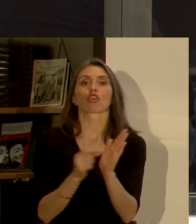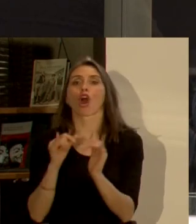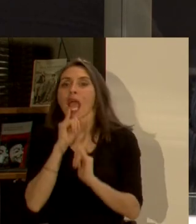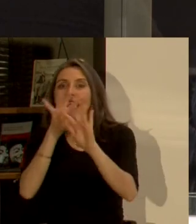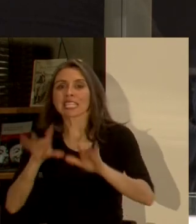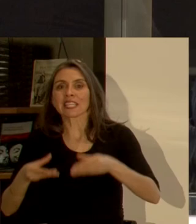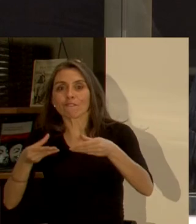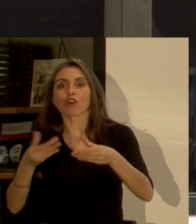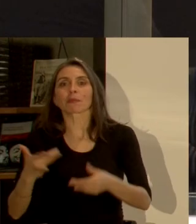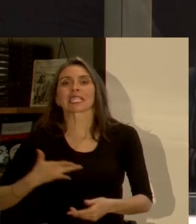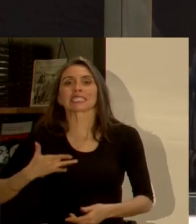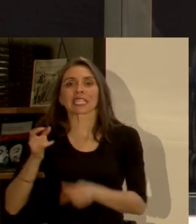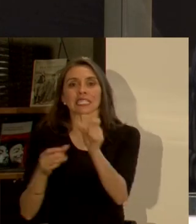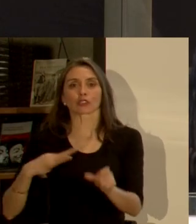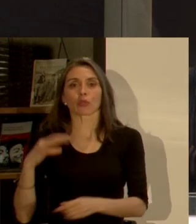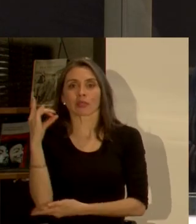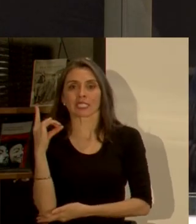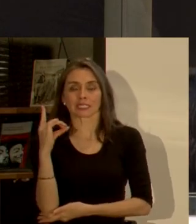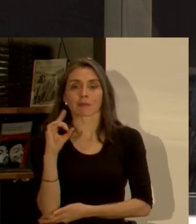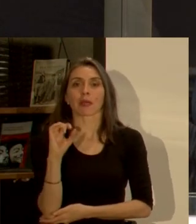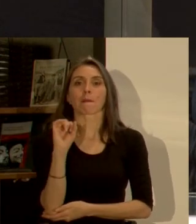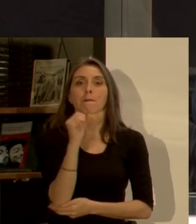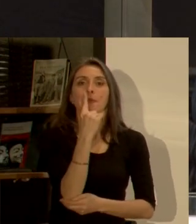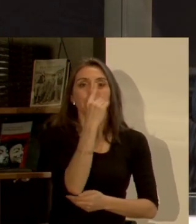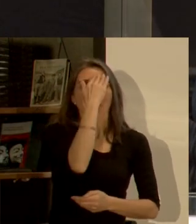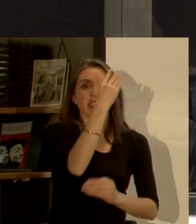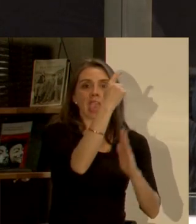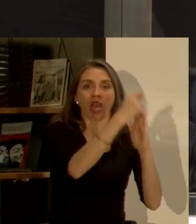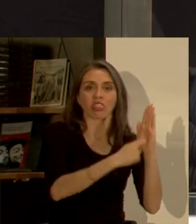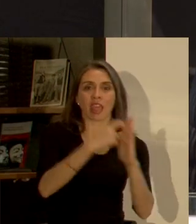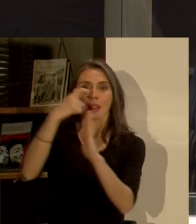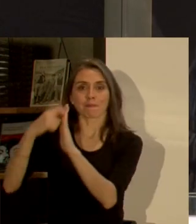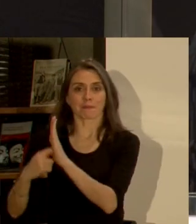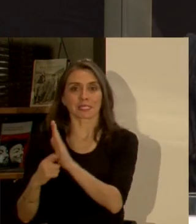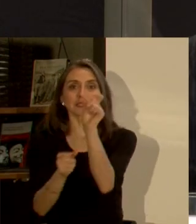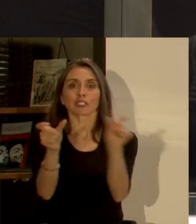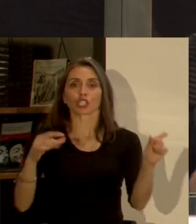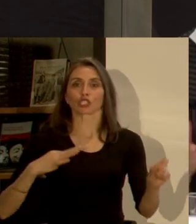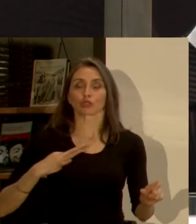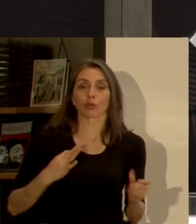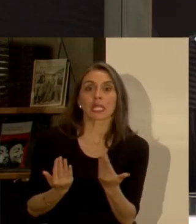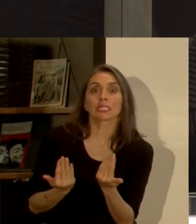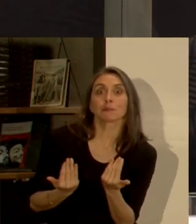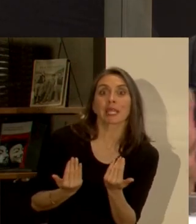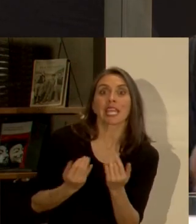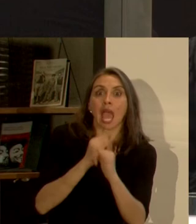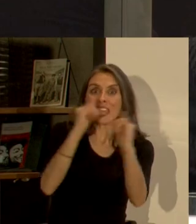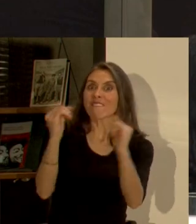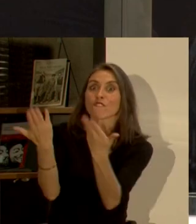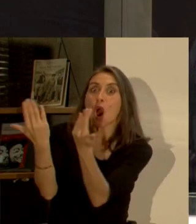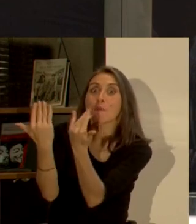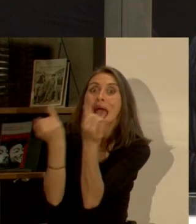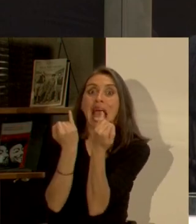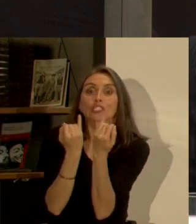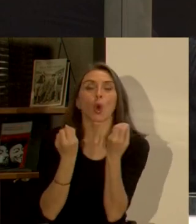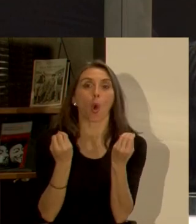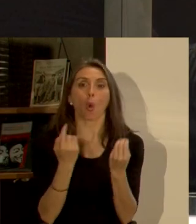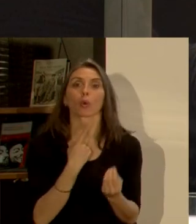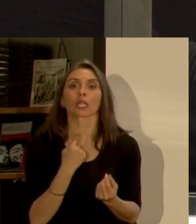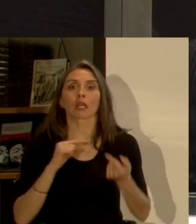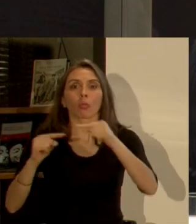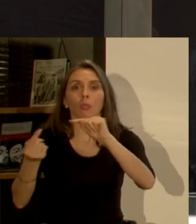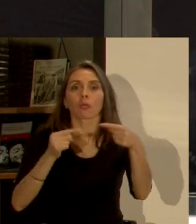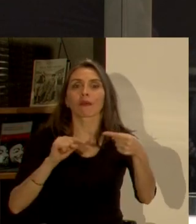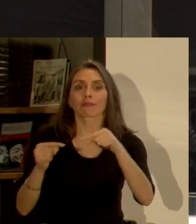es en diciembre el primero de cada mes digamos entonces los ciudadanos esperan esa información y ha sido muy interesante el